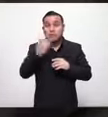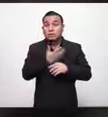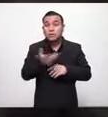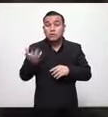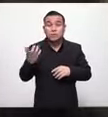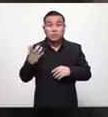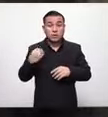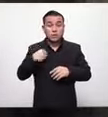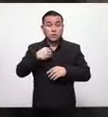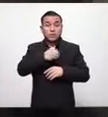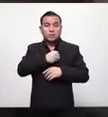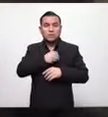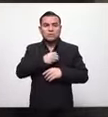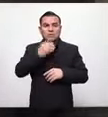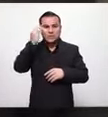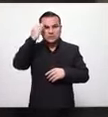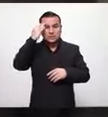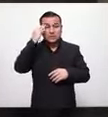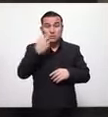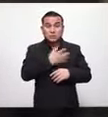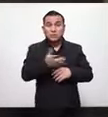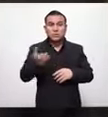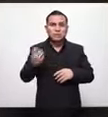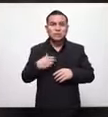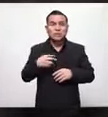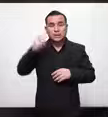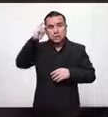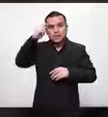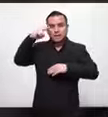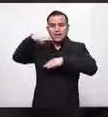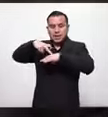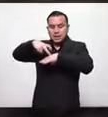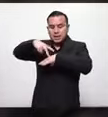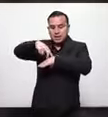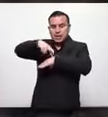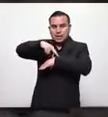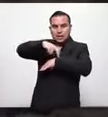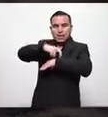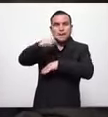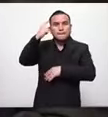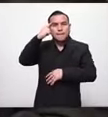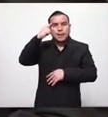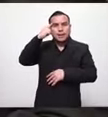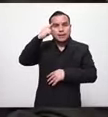cada punto y cada parte que nos va a servir para caminar con certidumbre